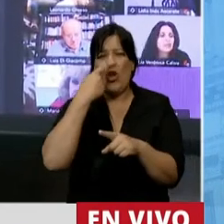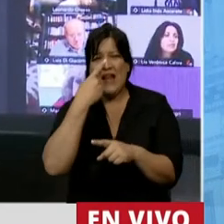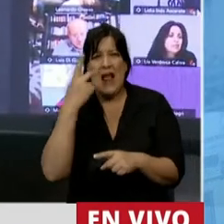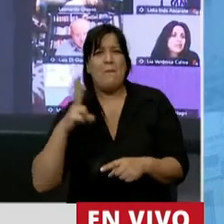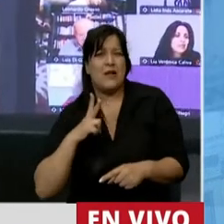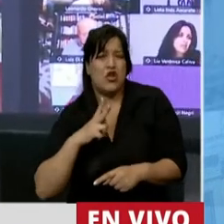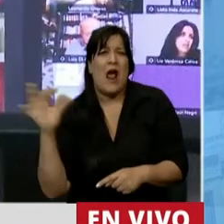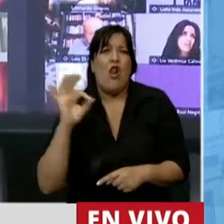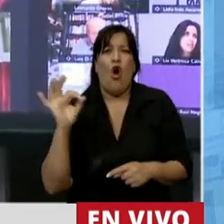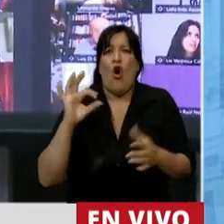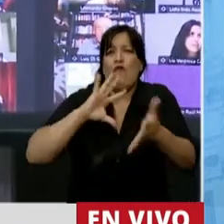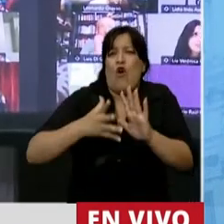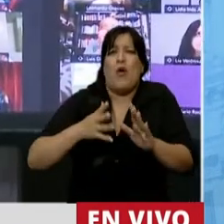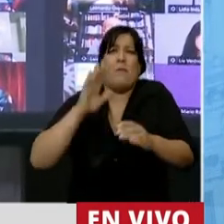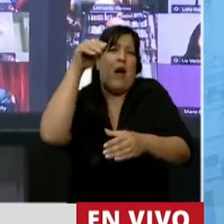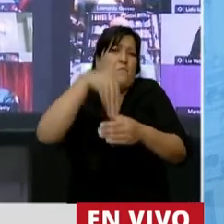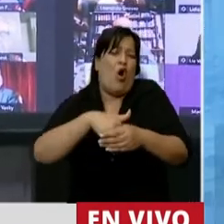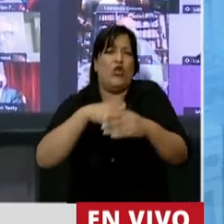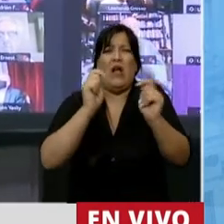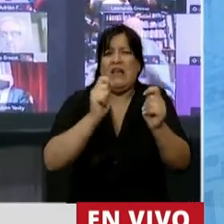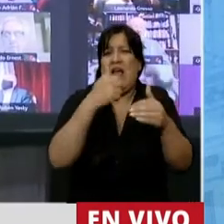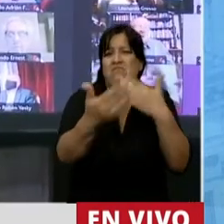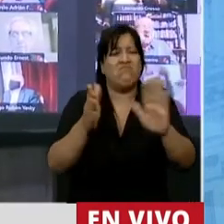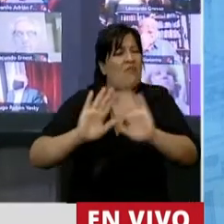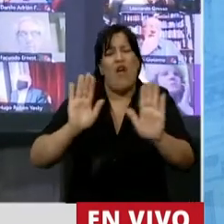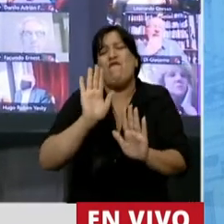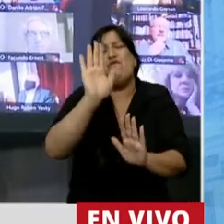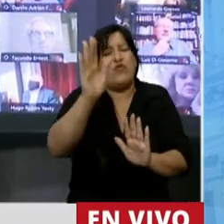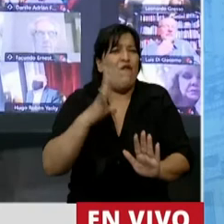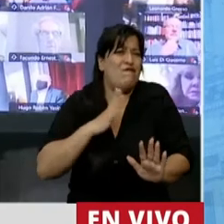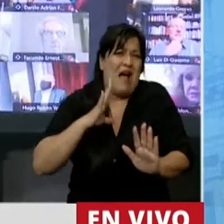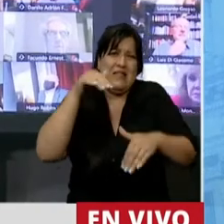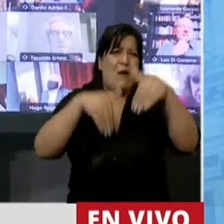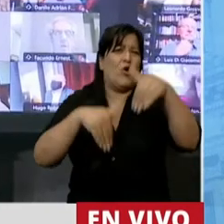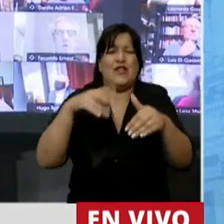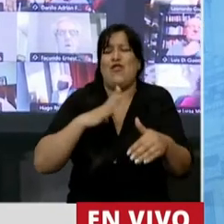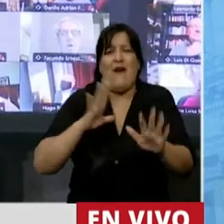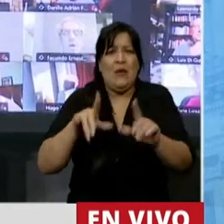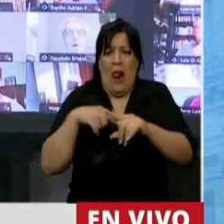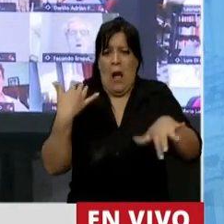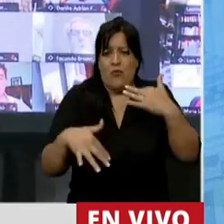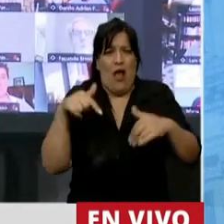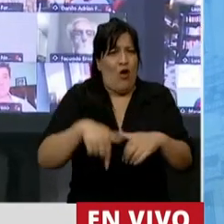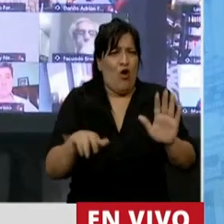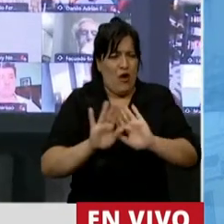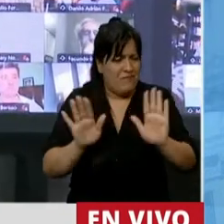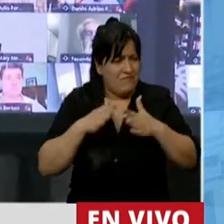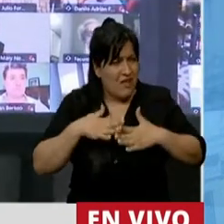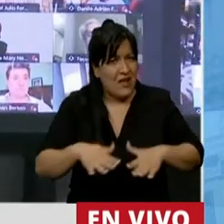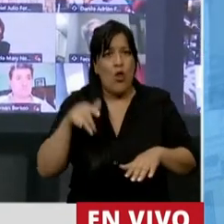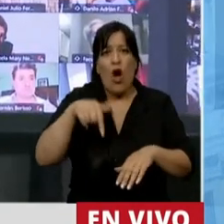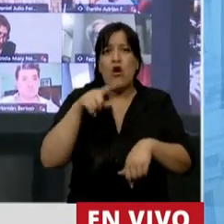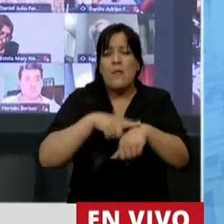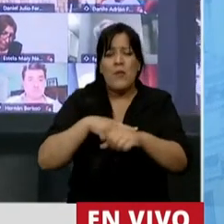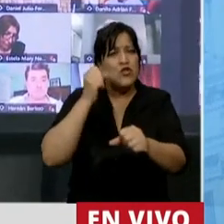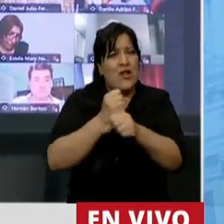posicionamientos electorales, los cuales llegarán en su momento. Falta todavía, no nos apresuremos. Es el momento